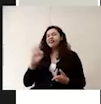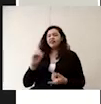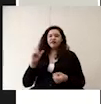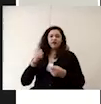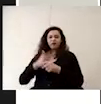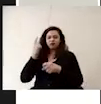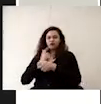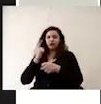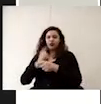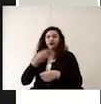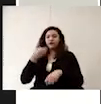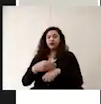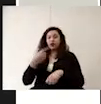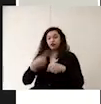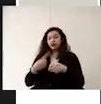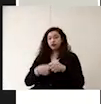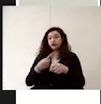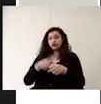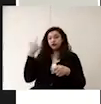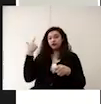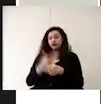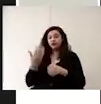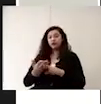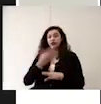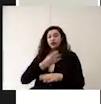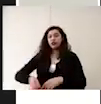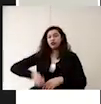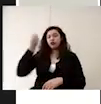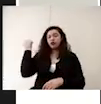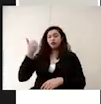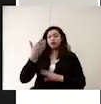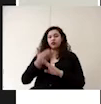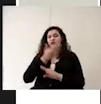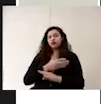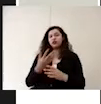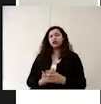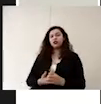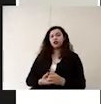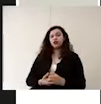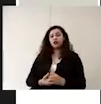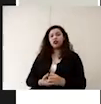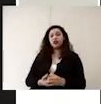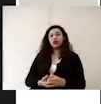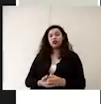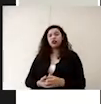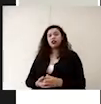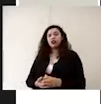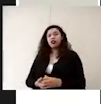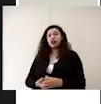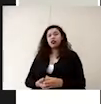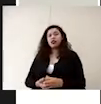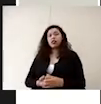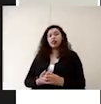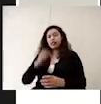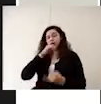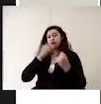síntoma de la enfermedad que ya definimos en la diapositiva anterior y además o aunado presenta una